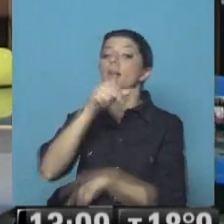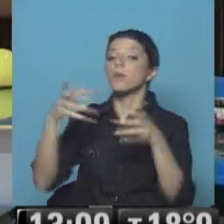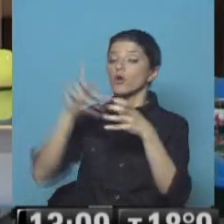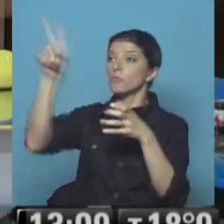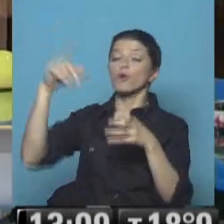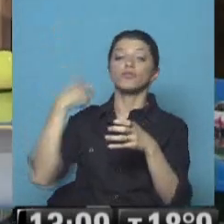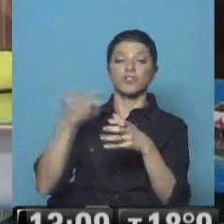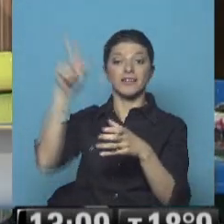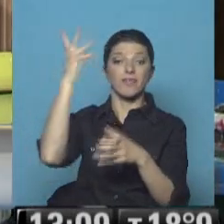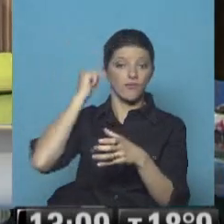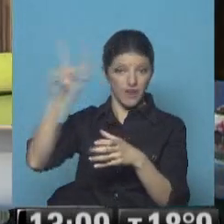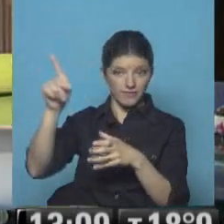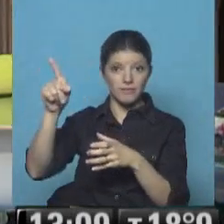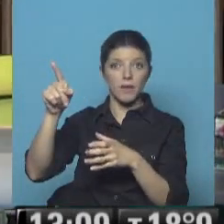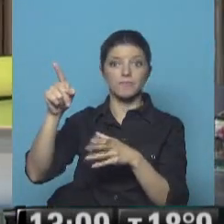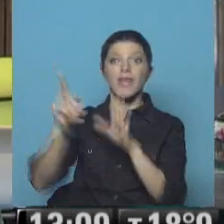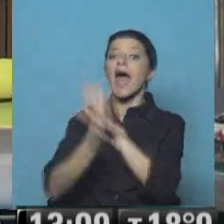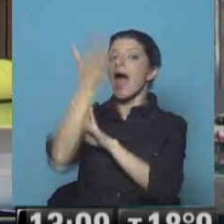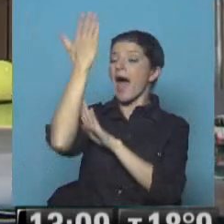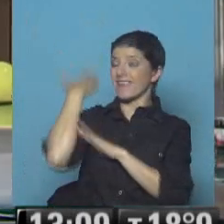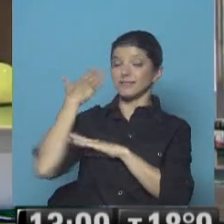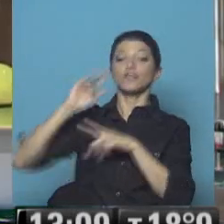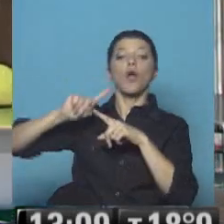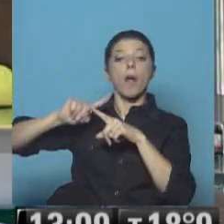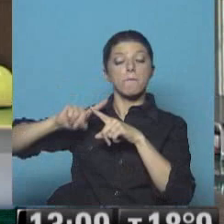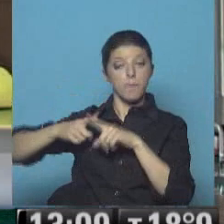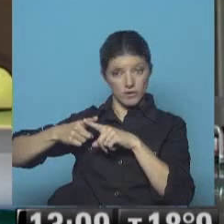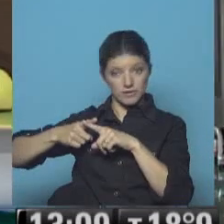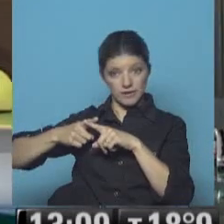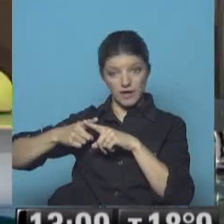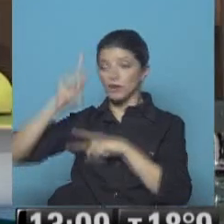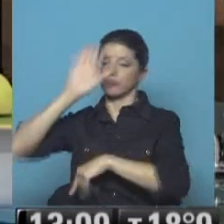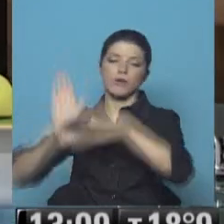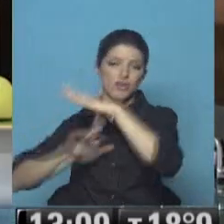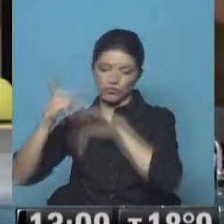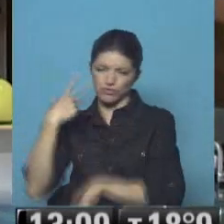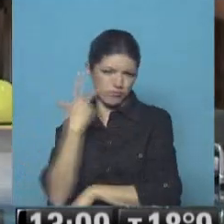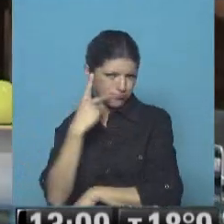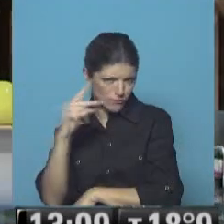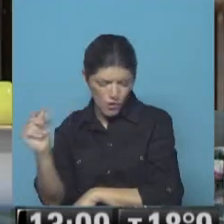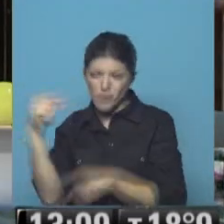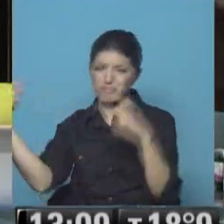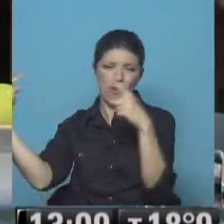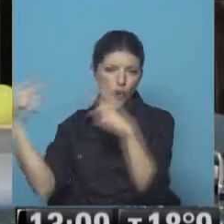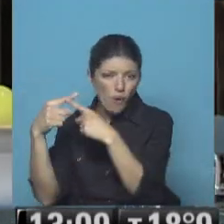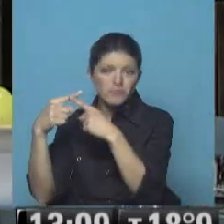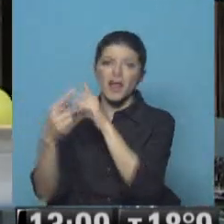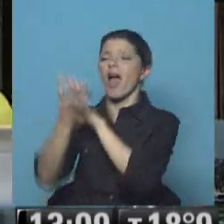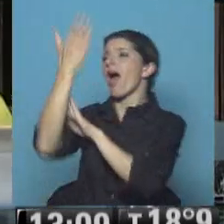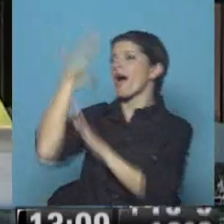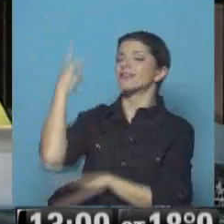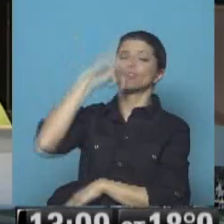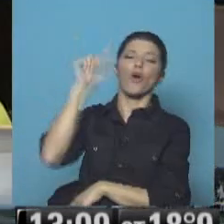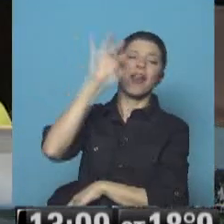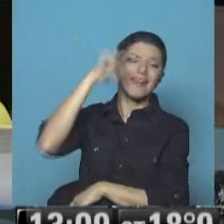que estuvieron en desacuerdo con las políticas llevadas adelante por sus líderes se amitarán en su momento François Hollande